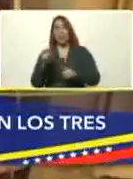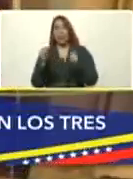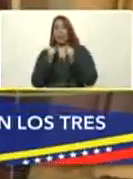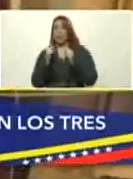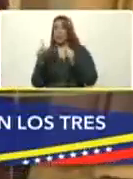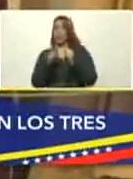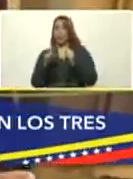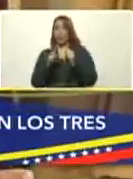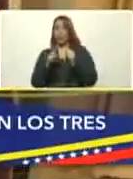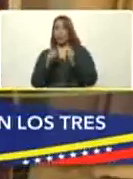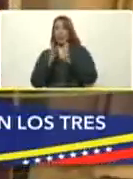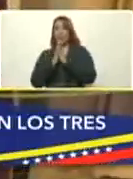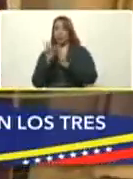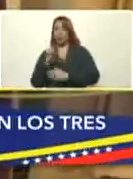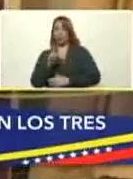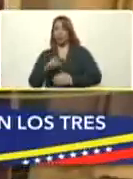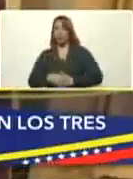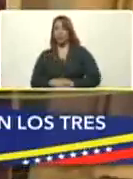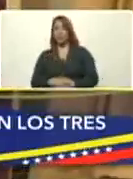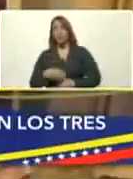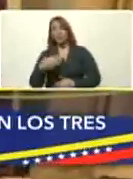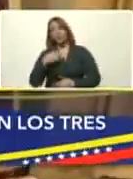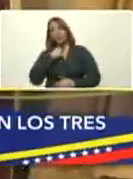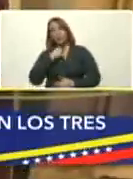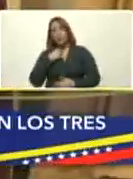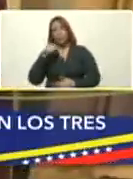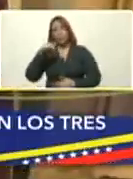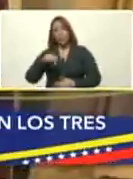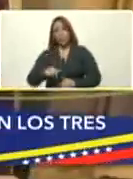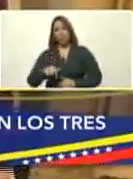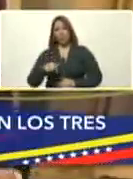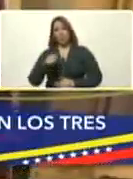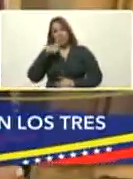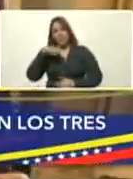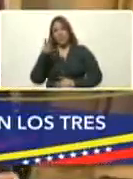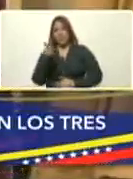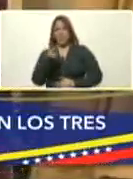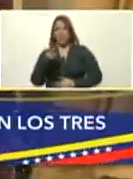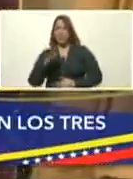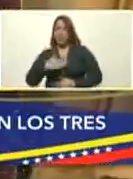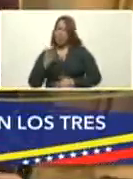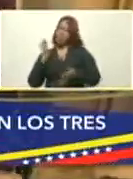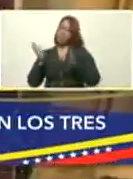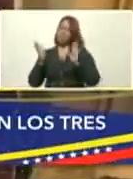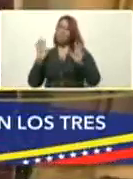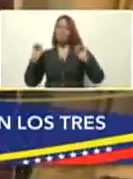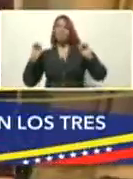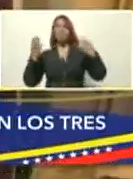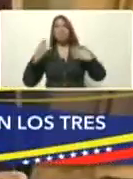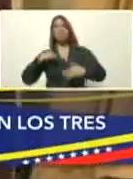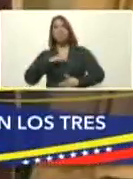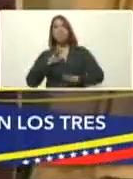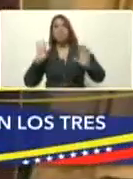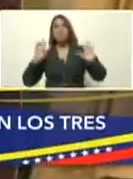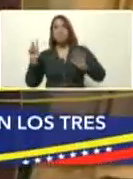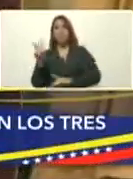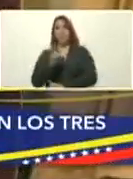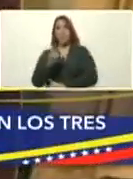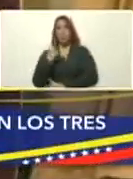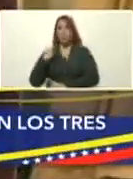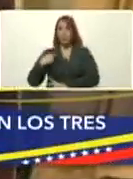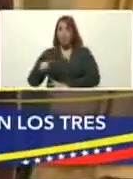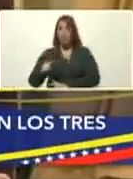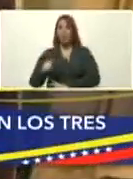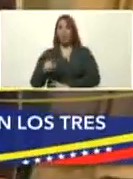Y un gusto estar acá, presidente, miembros del alto gobierno, pueblo de Venezuela, poder compartir los logros que Venezuela tiene